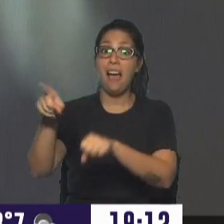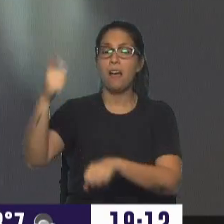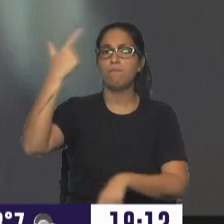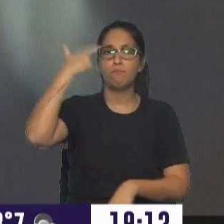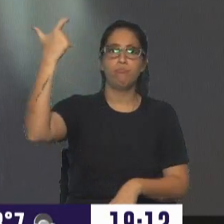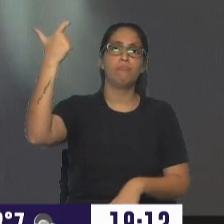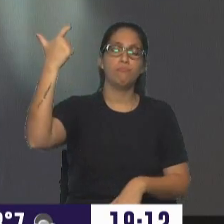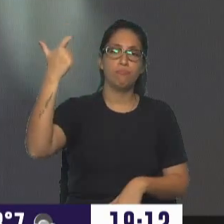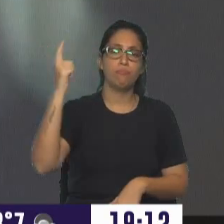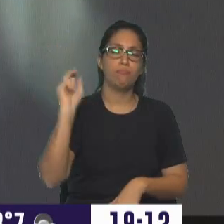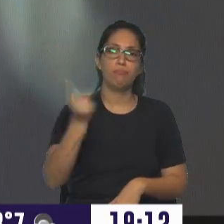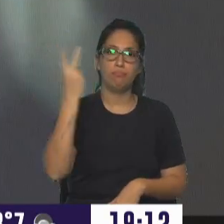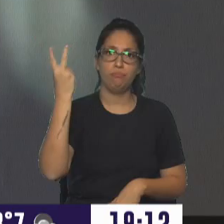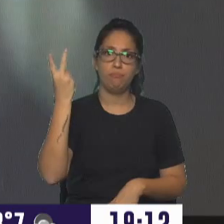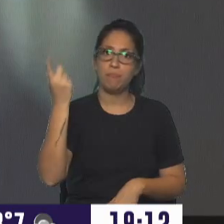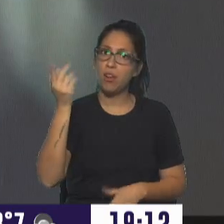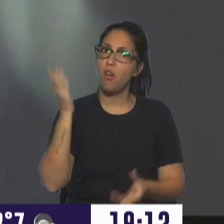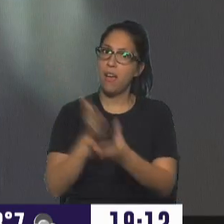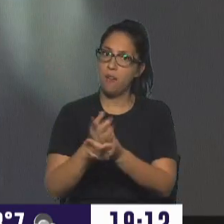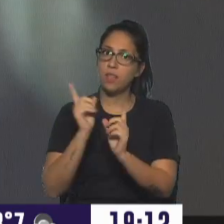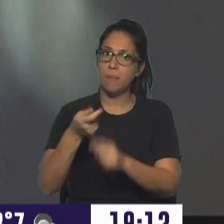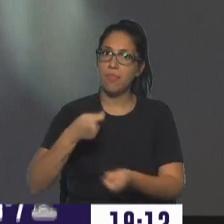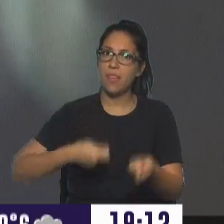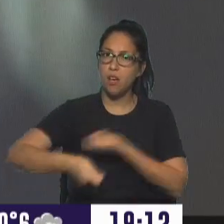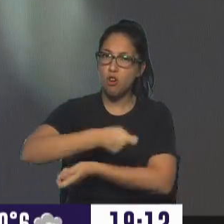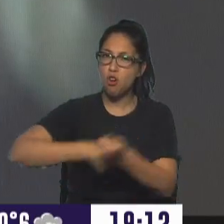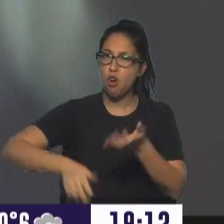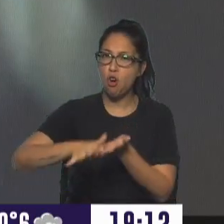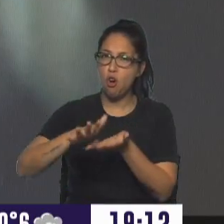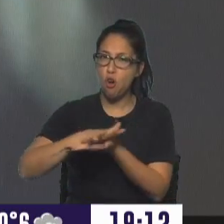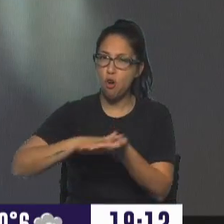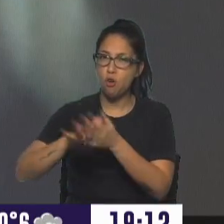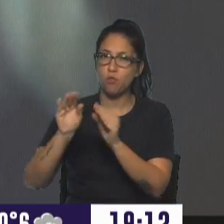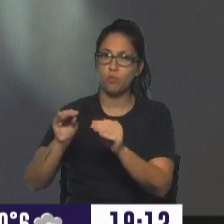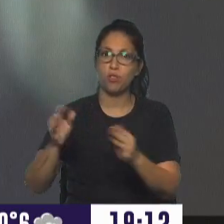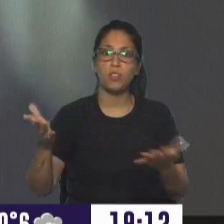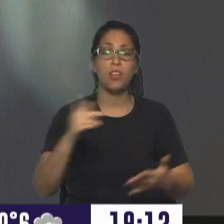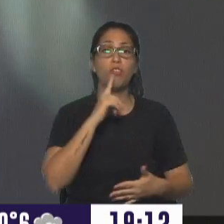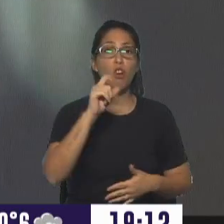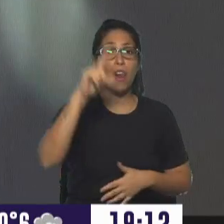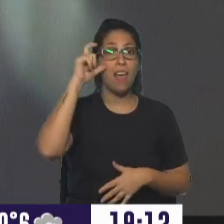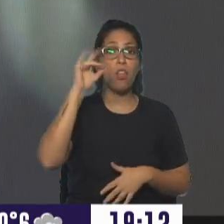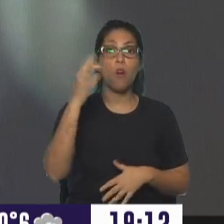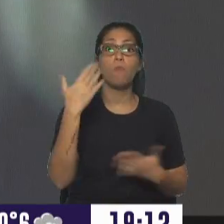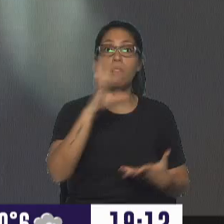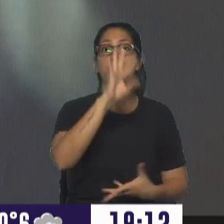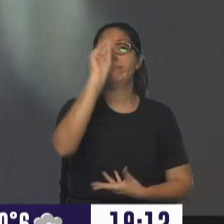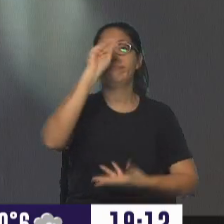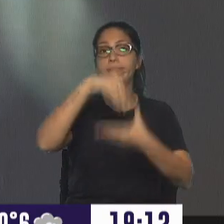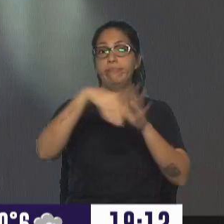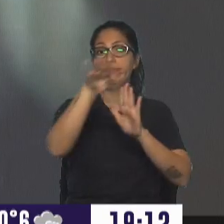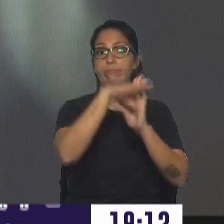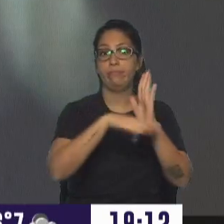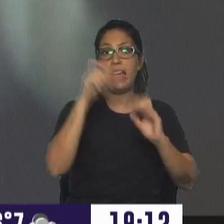suicidarse, pero también envuelto en una causa de corrupción. Así que, Alejandro Toledo, si se suma, digamos, a este listado